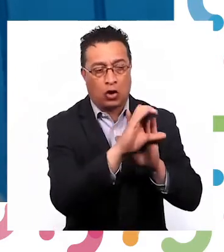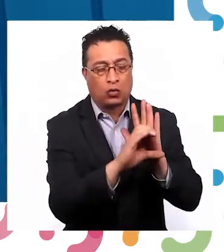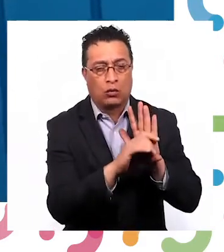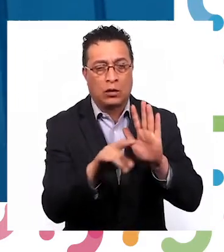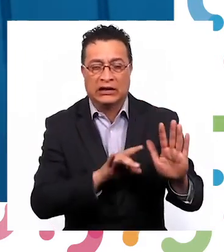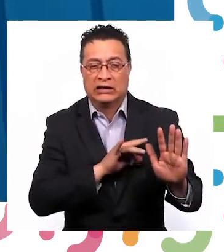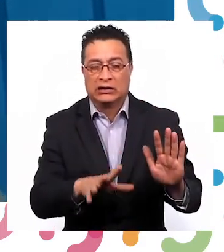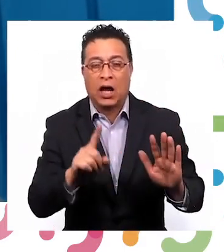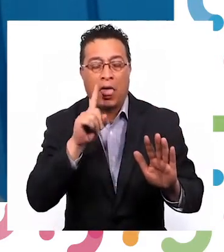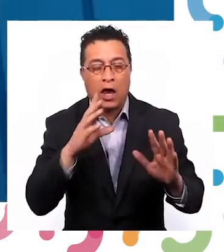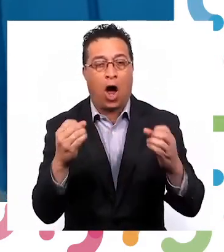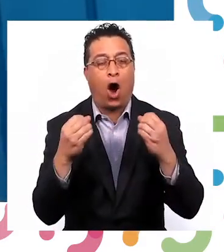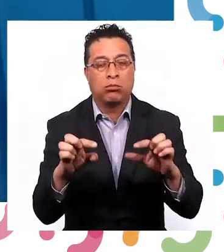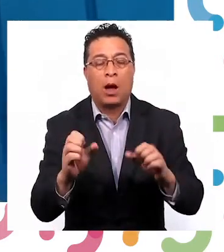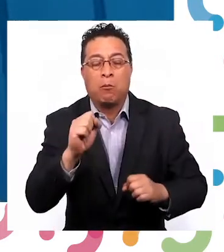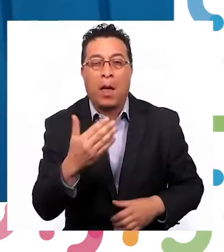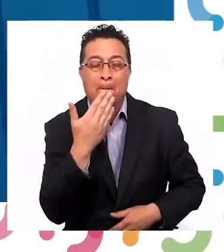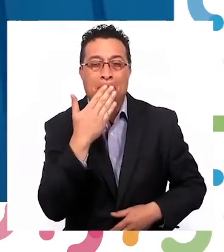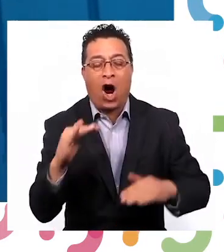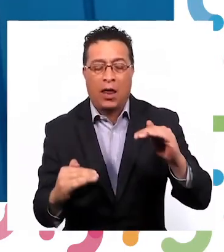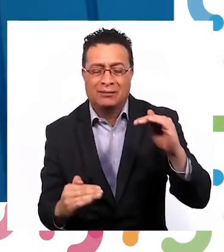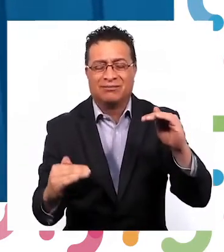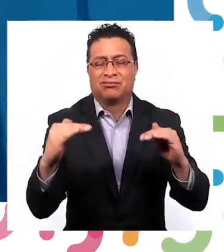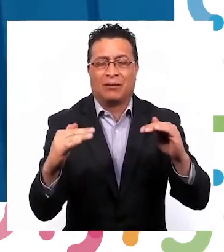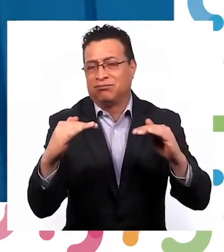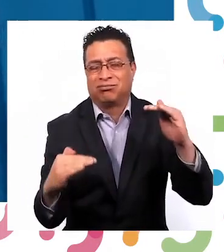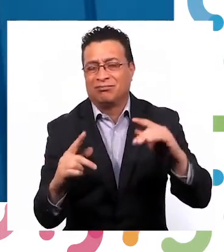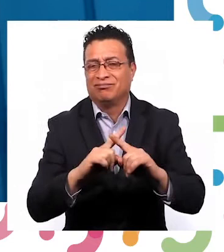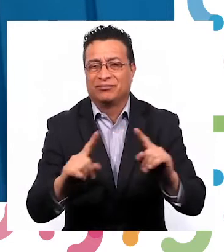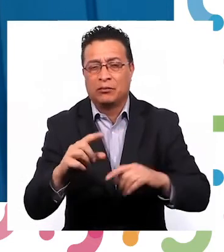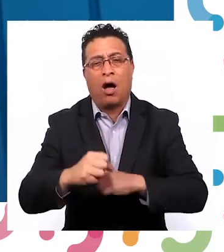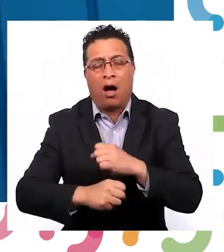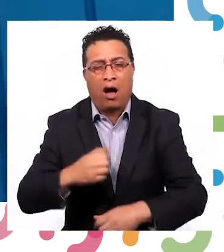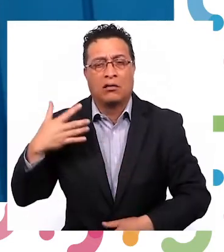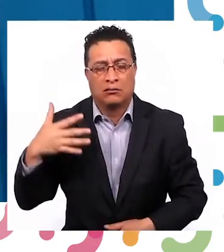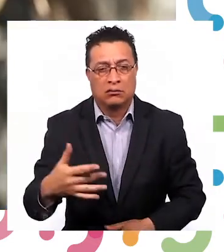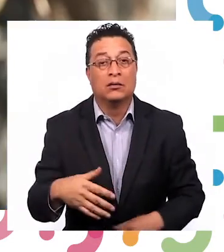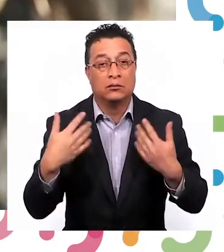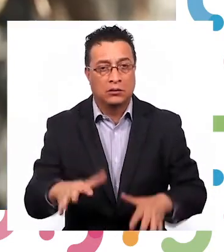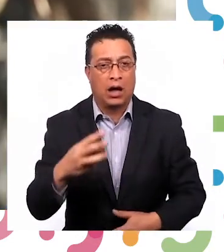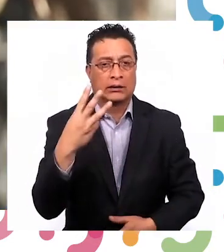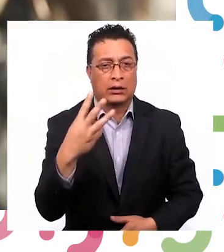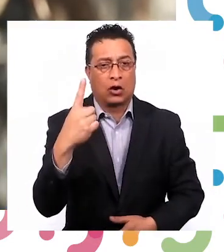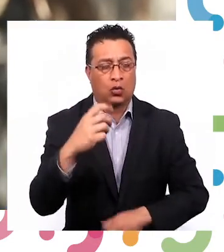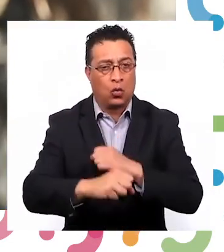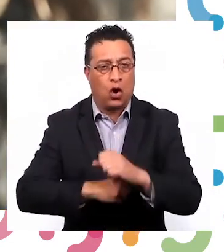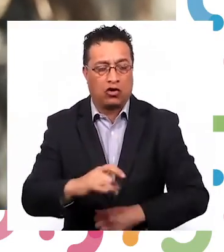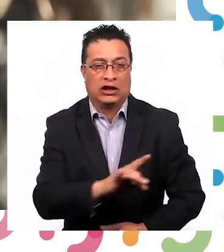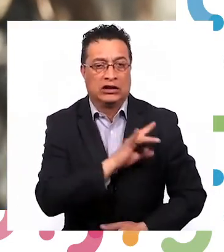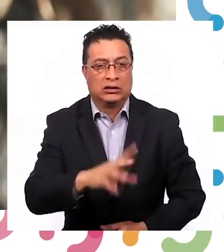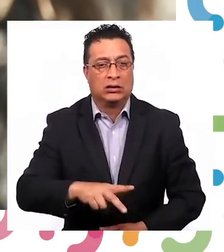que tiene nuestro país, Chile, de poder mejorar las desigualdades que se han visto a largo de los años. Han pasado 31